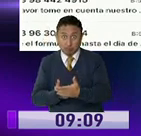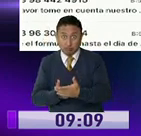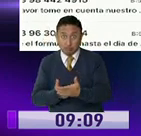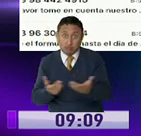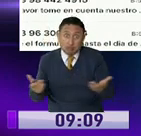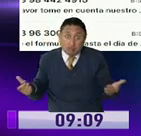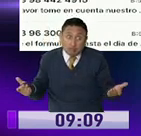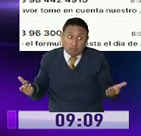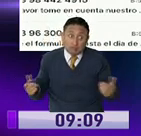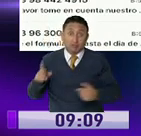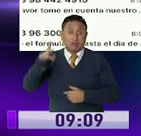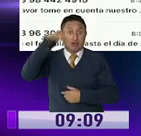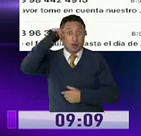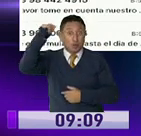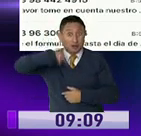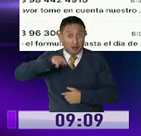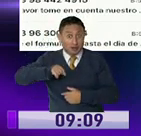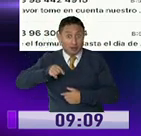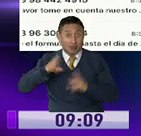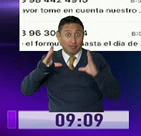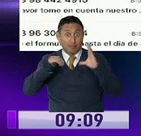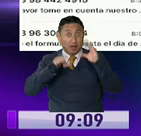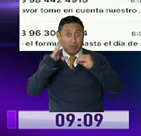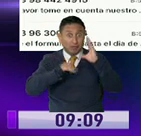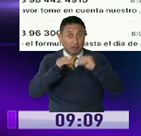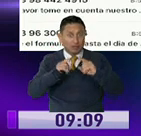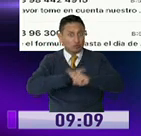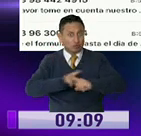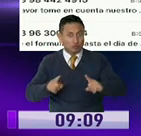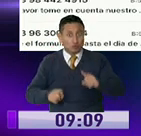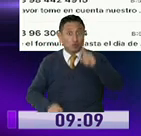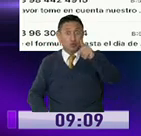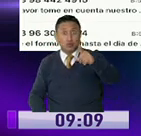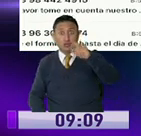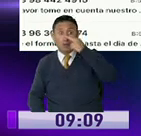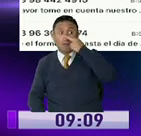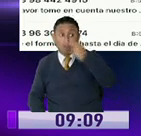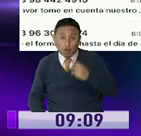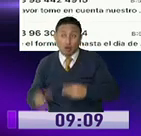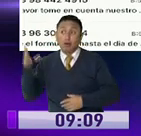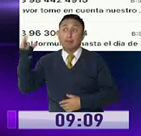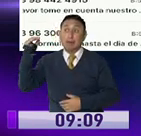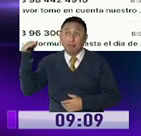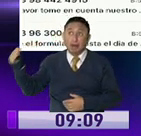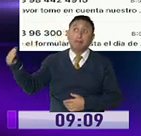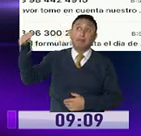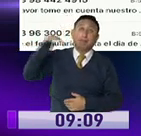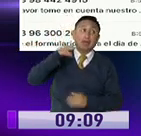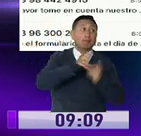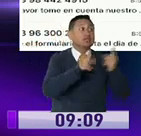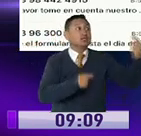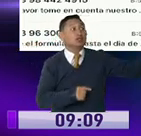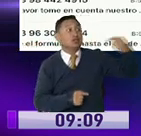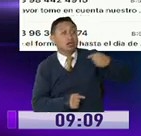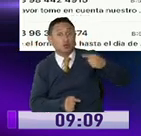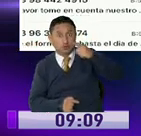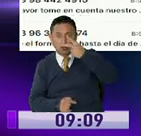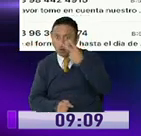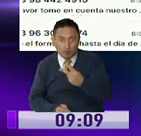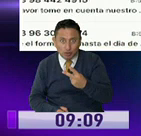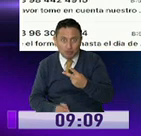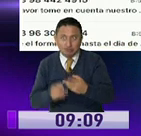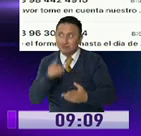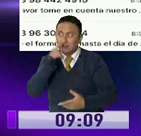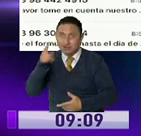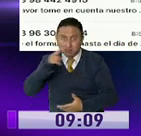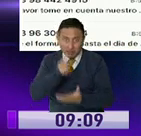ayude a provocar el caos y el pánico. Si le escuchó, si le dijeron, si la vecina fue y usted no vio y